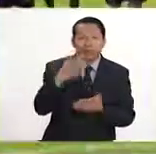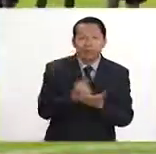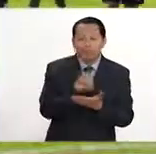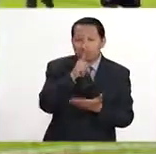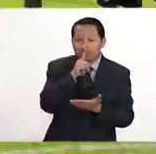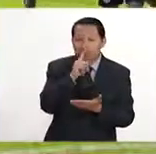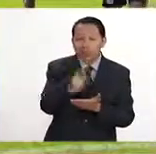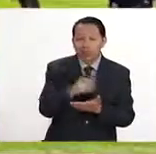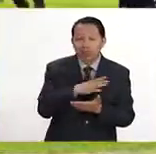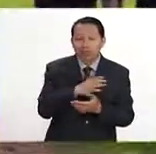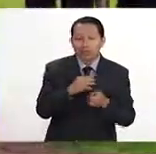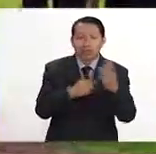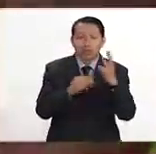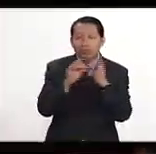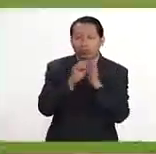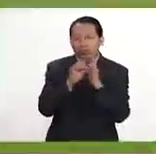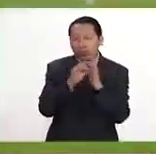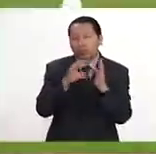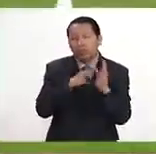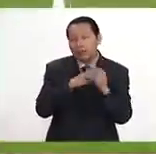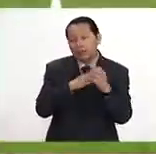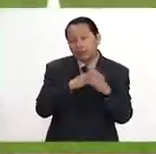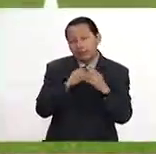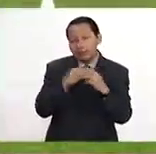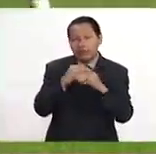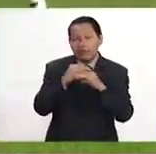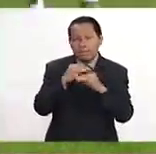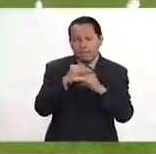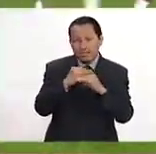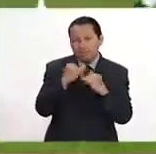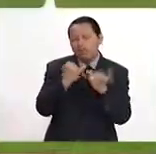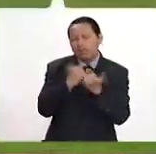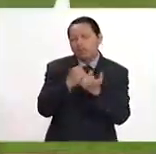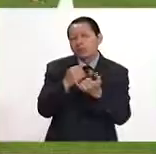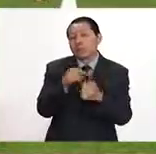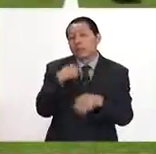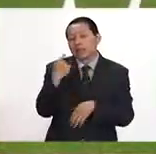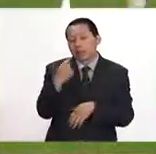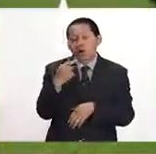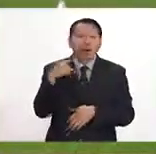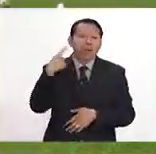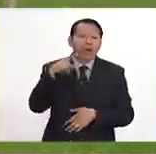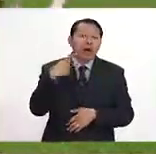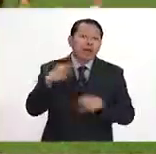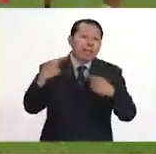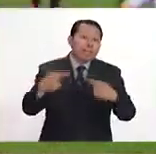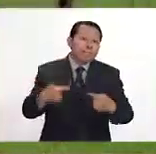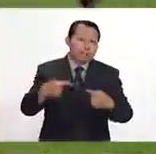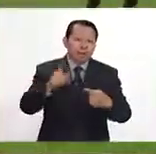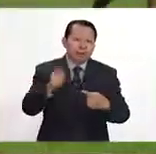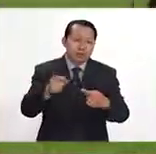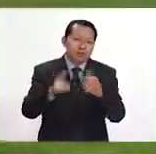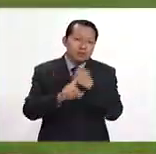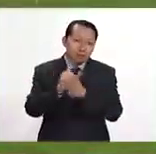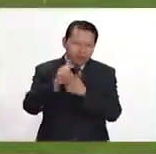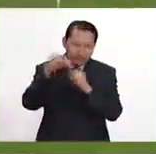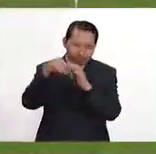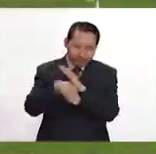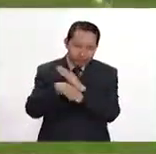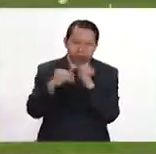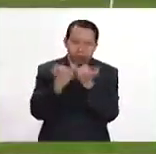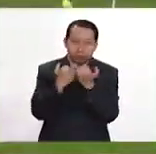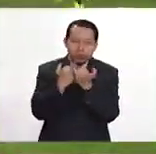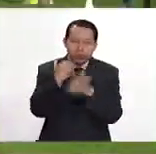hecho, tienen solamente 3 puntitos de 3 empates y perdieron. Van con un Puebla que también está en problemas de descenso y que